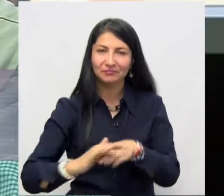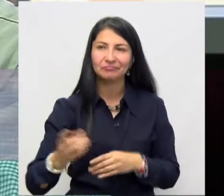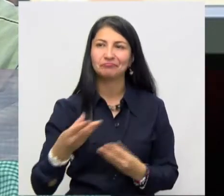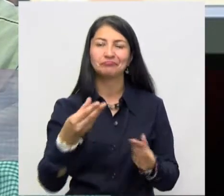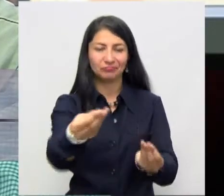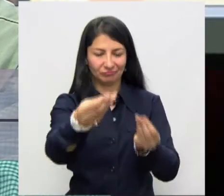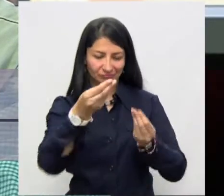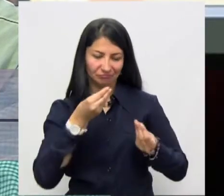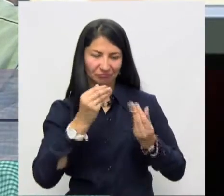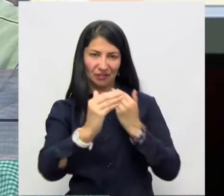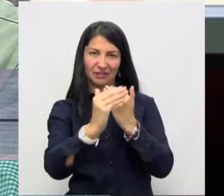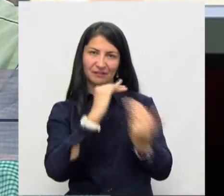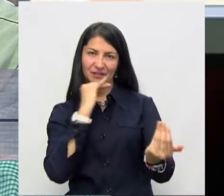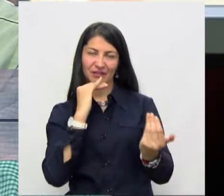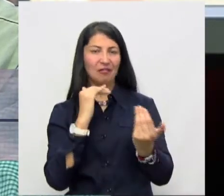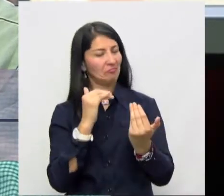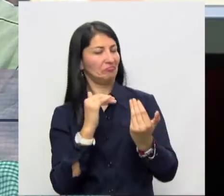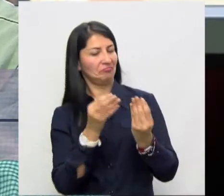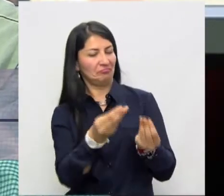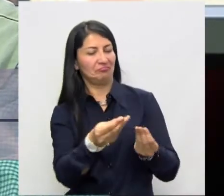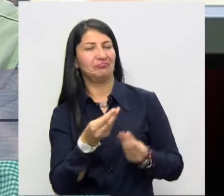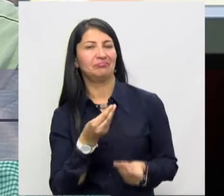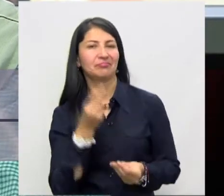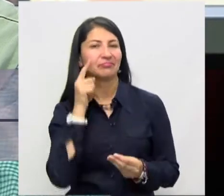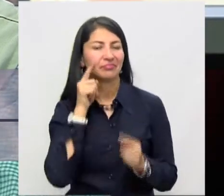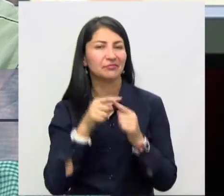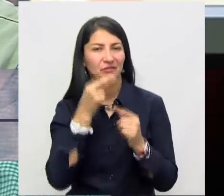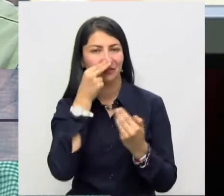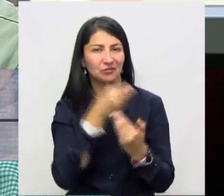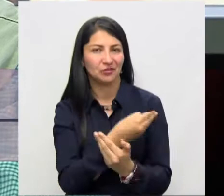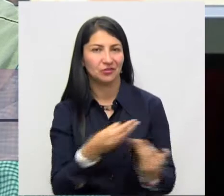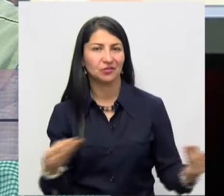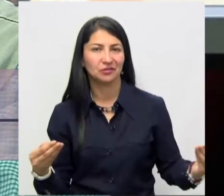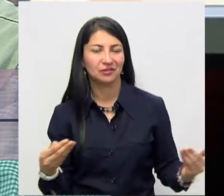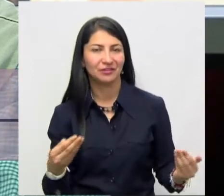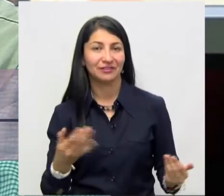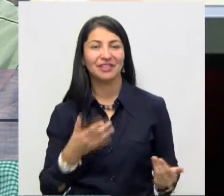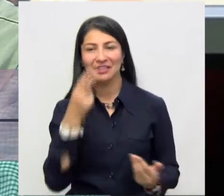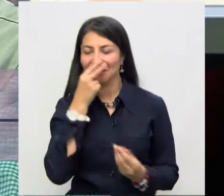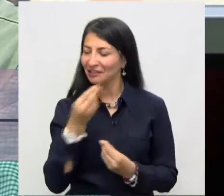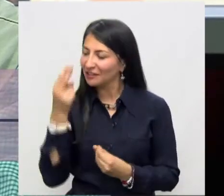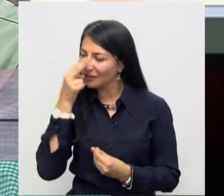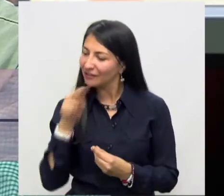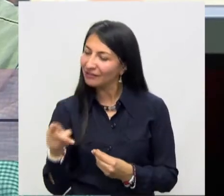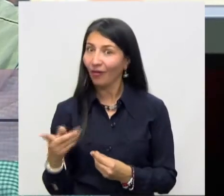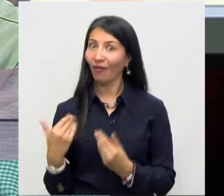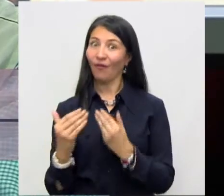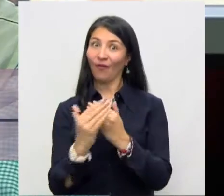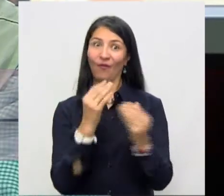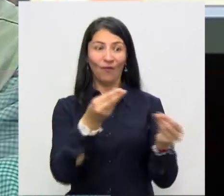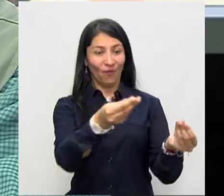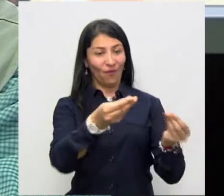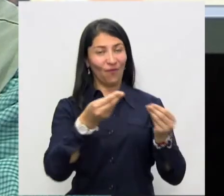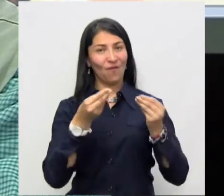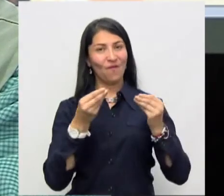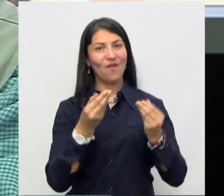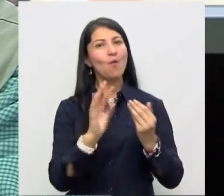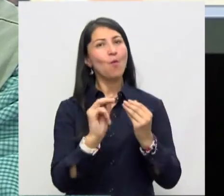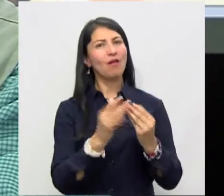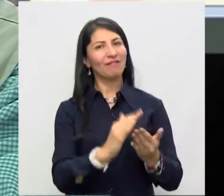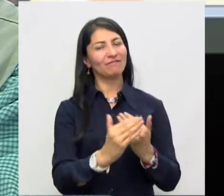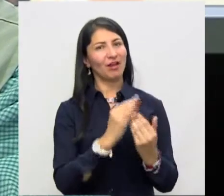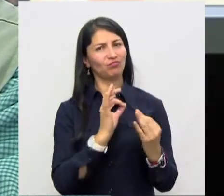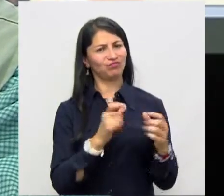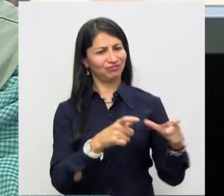parte de la institución dentro del programa FOCO y se emocionó muchísimo porque recibió una invitación de manera